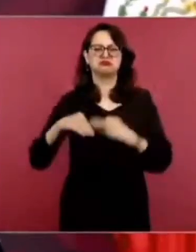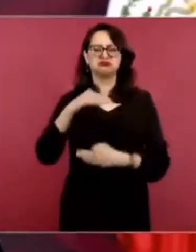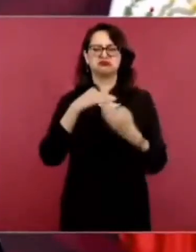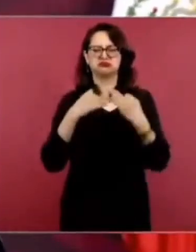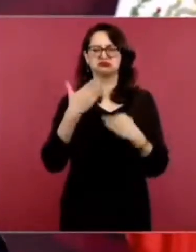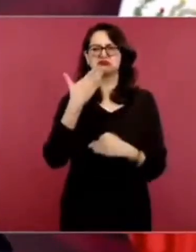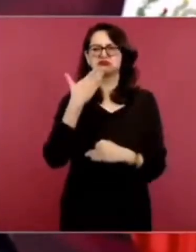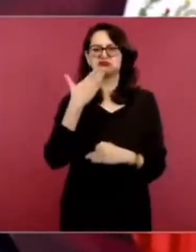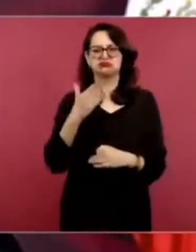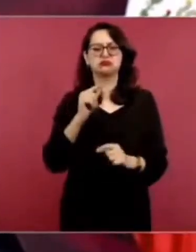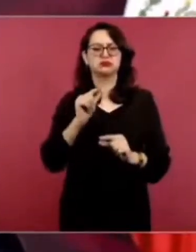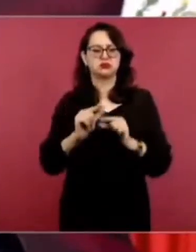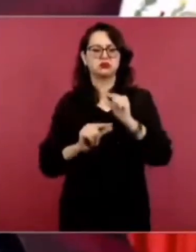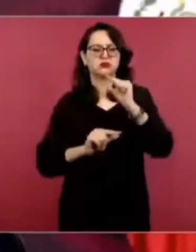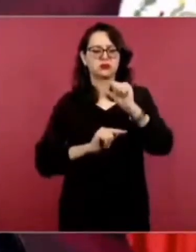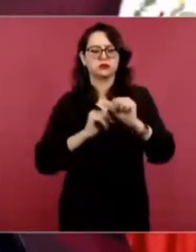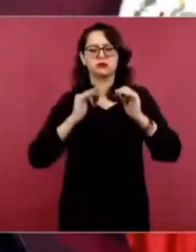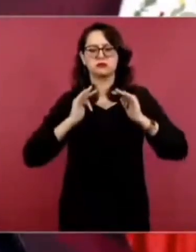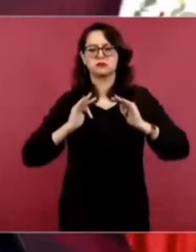aun cuando se van